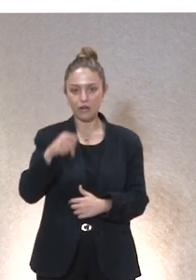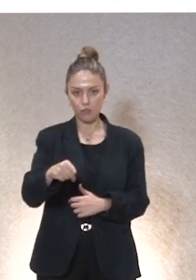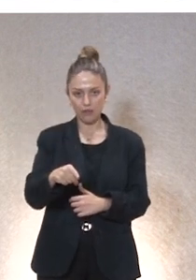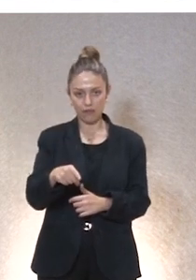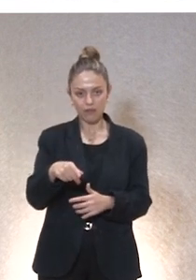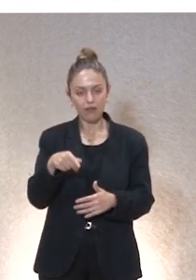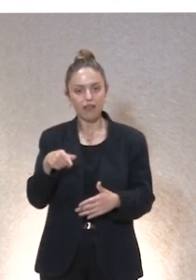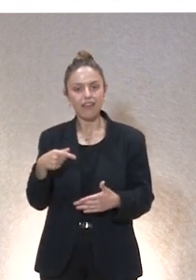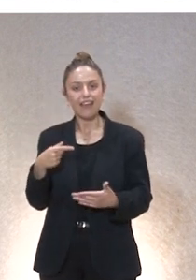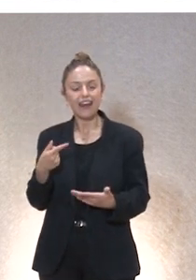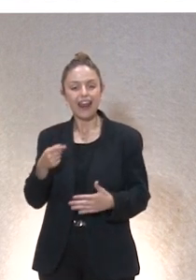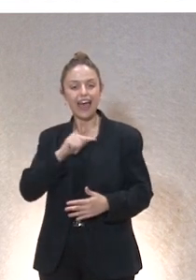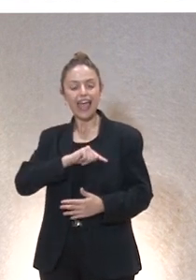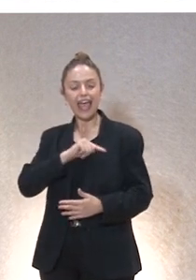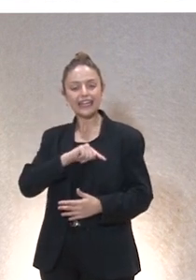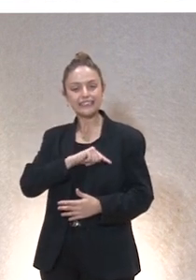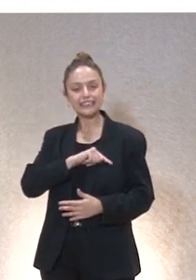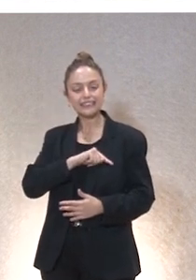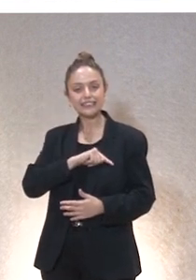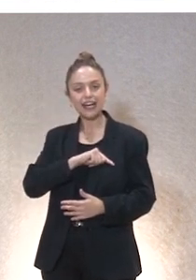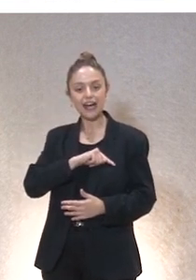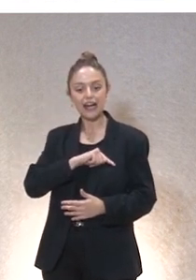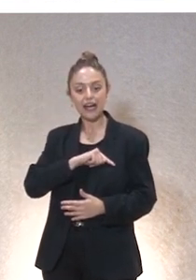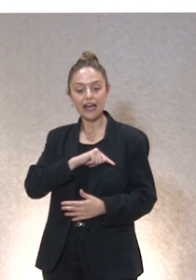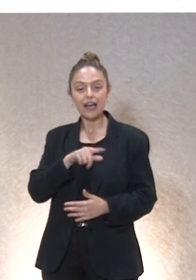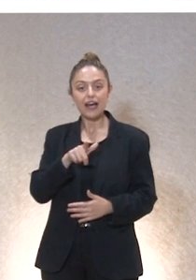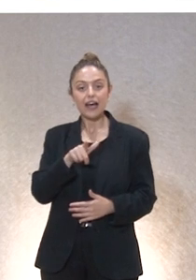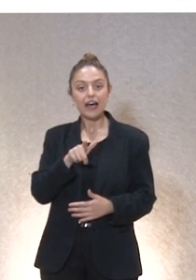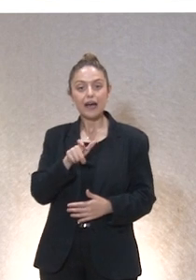realmente la ética empieza cuando el otro